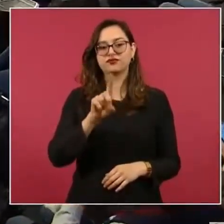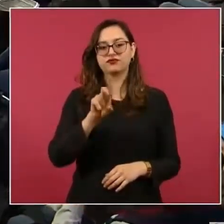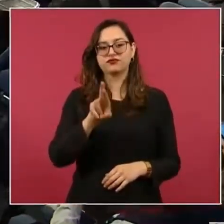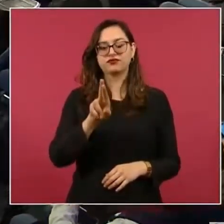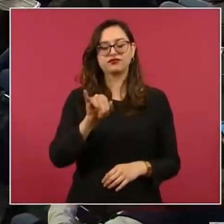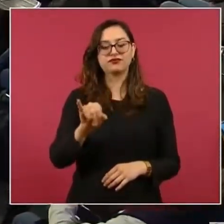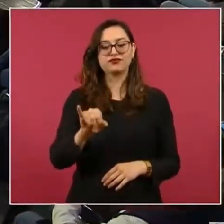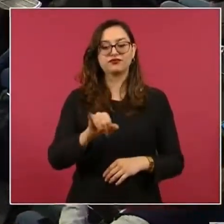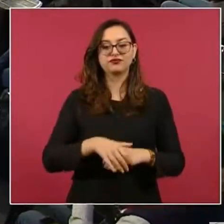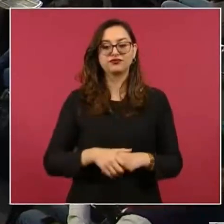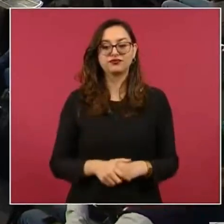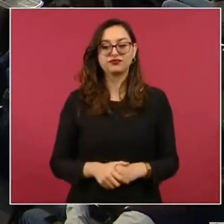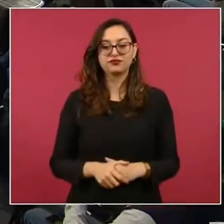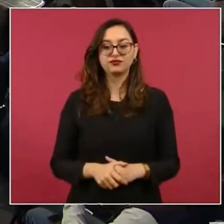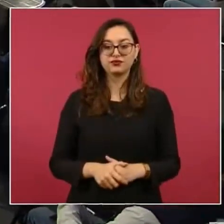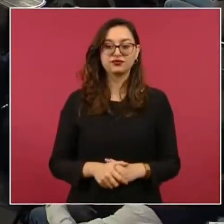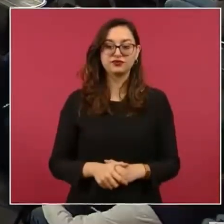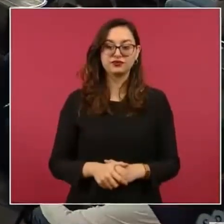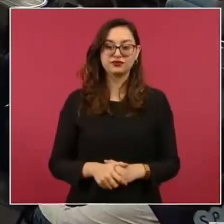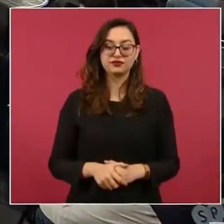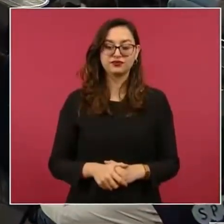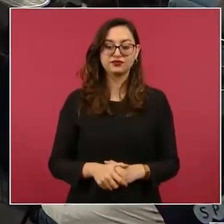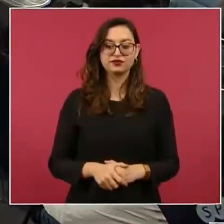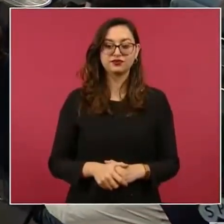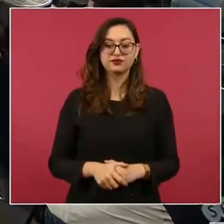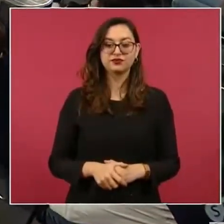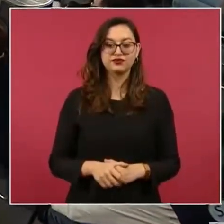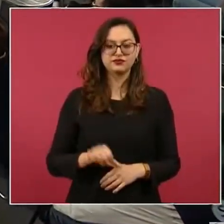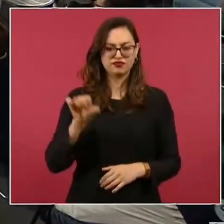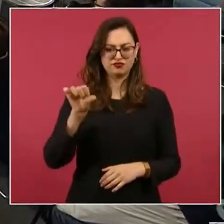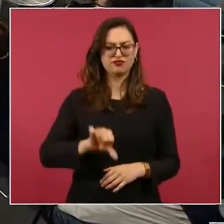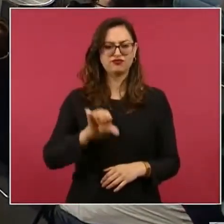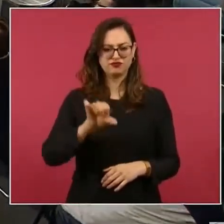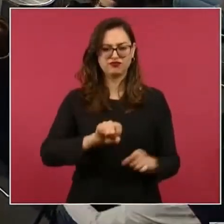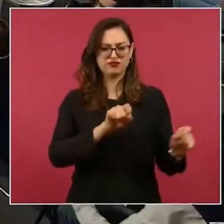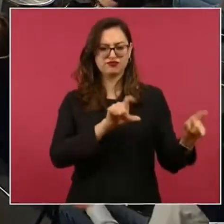de lo de los… Elizabeth, de hoy, sí.